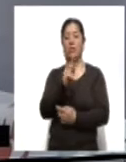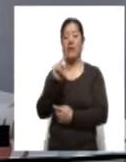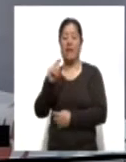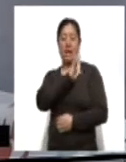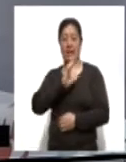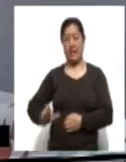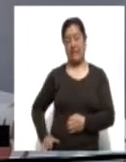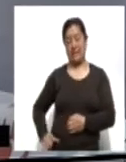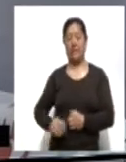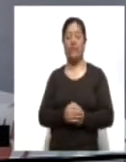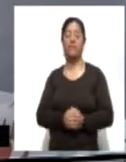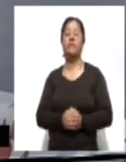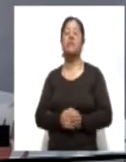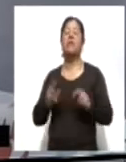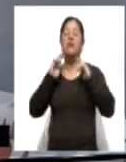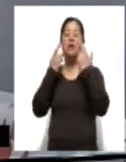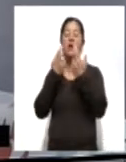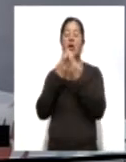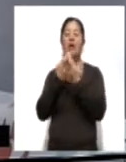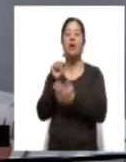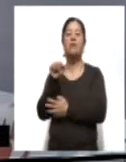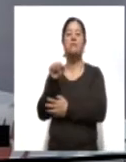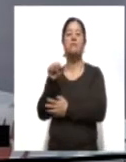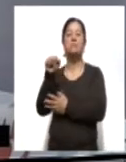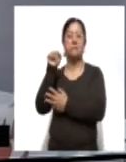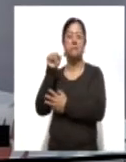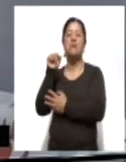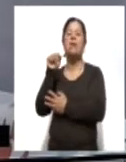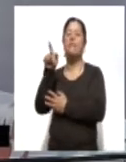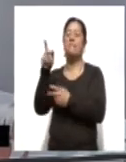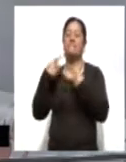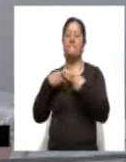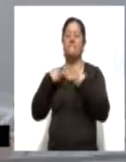se reunió este fin de semana con aspirantes a la Presidencia Municipal de Guamantla.